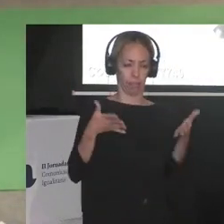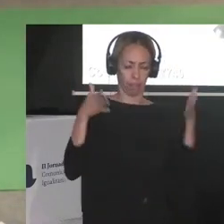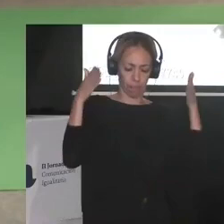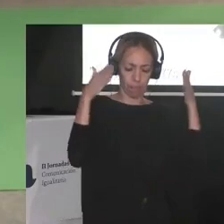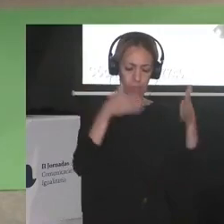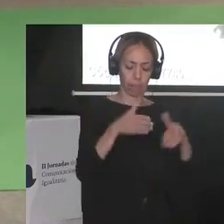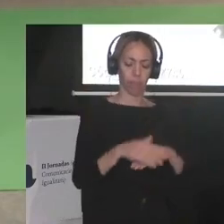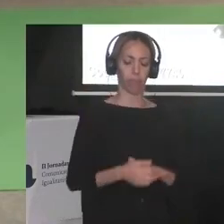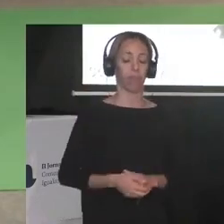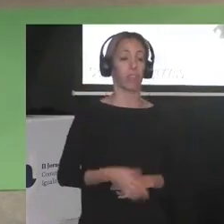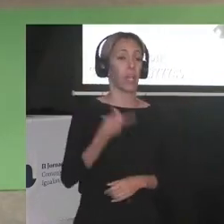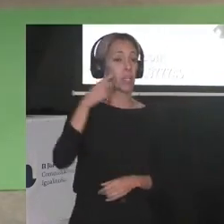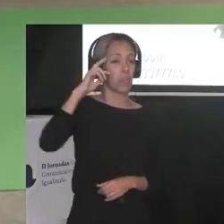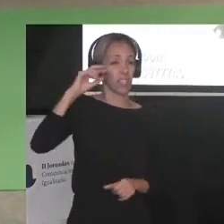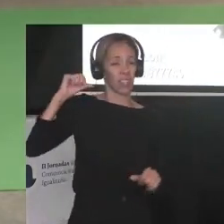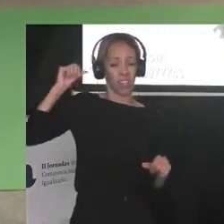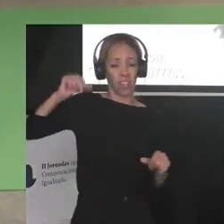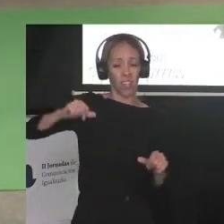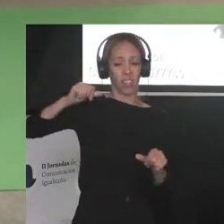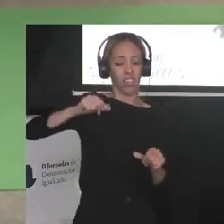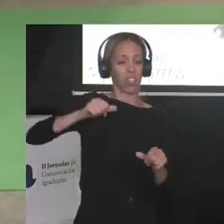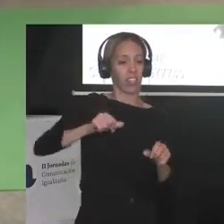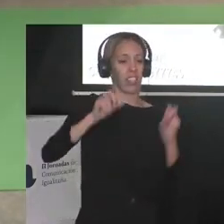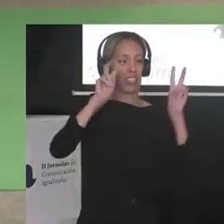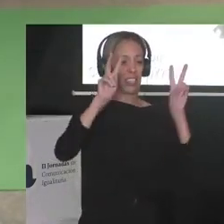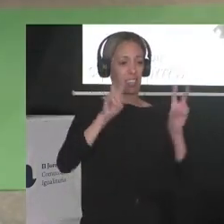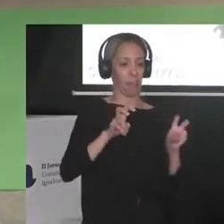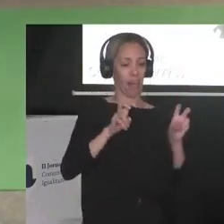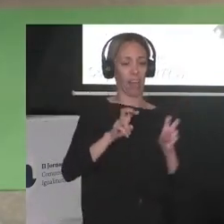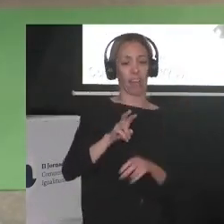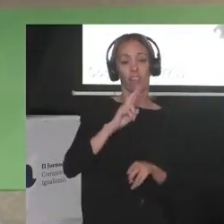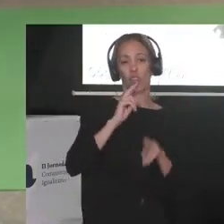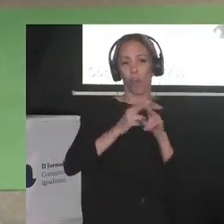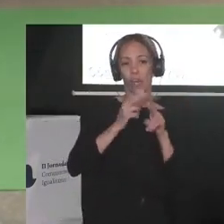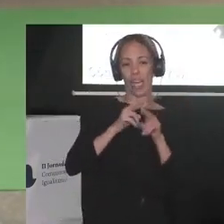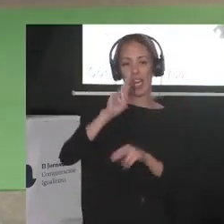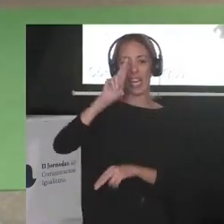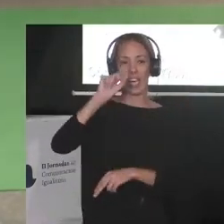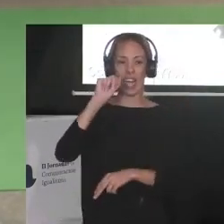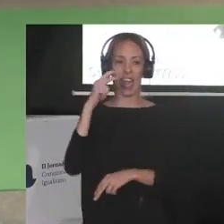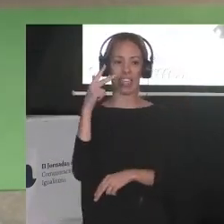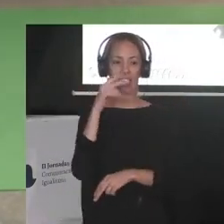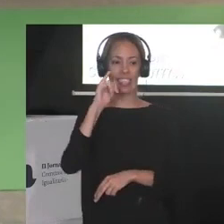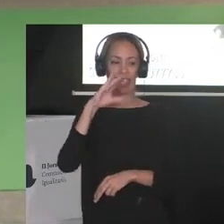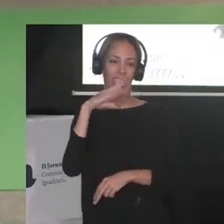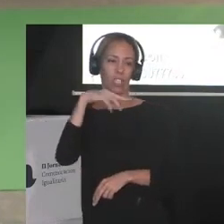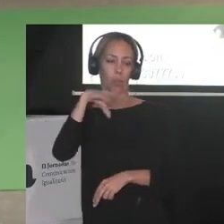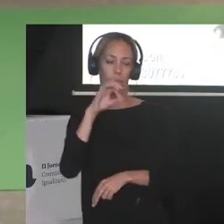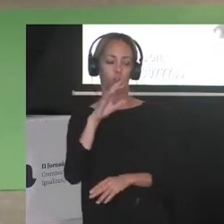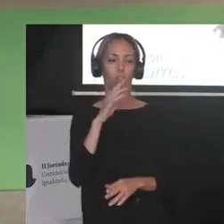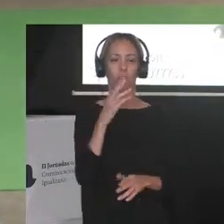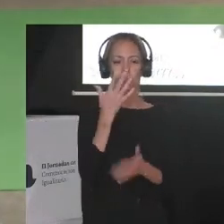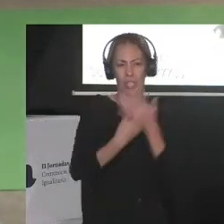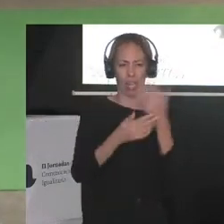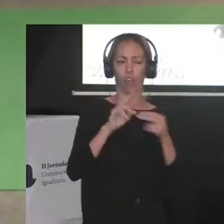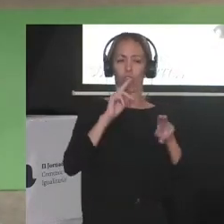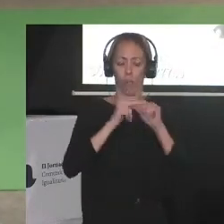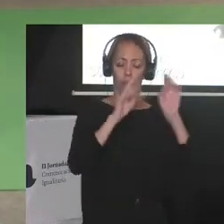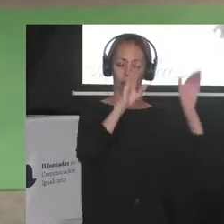Son muchas mis experiencias con el rachismo, que así me gusta llamarle a la intersección entre racismo y machismo,